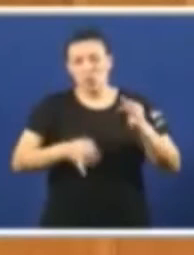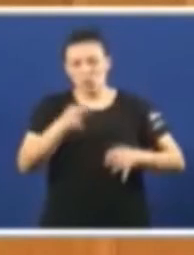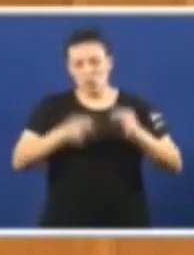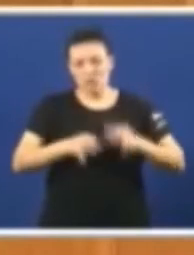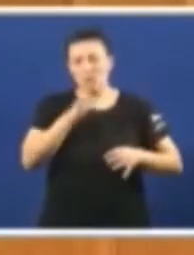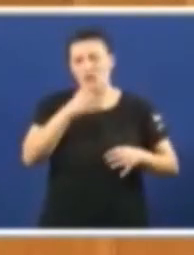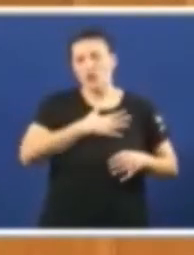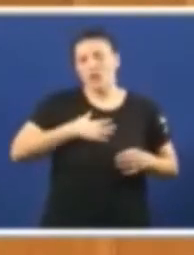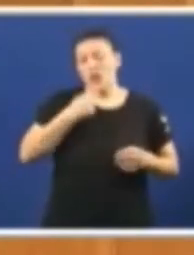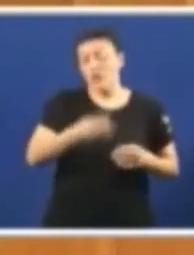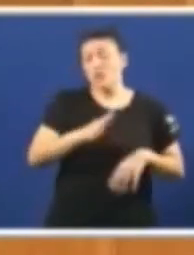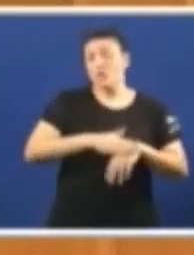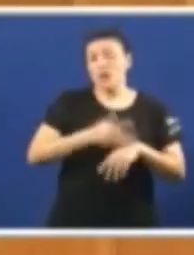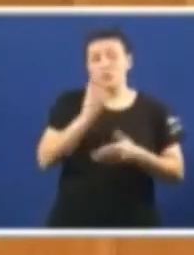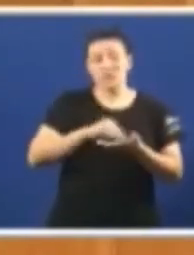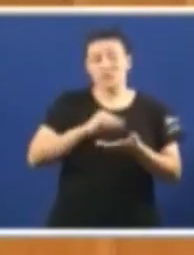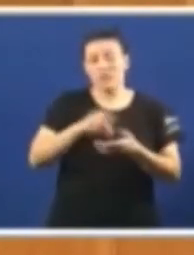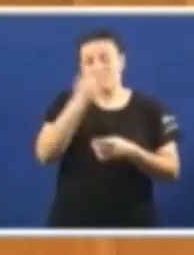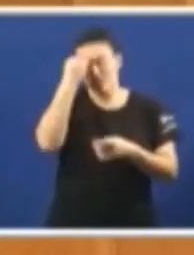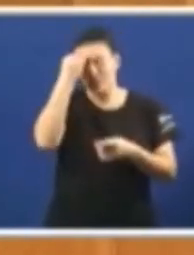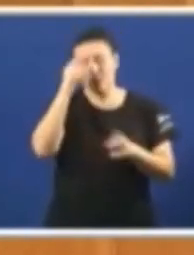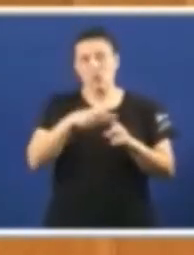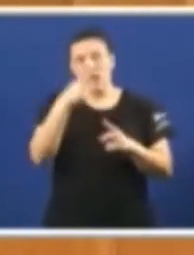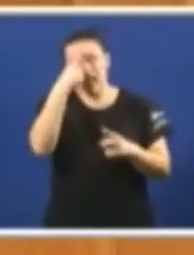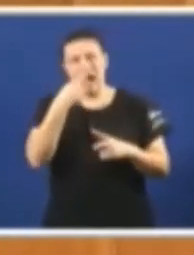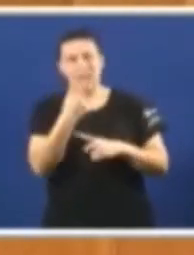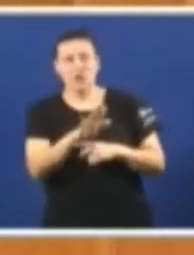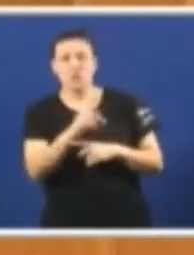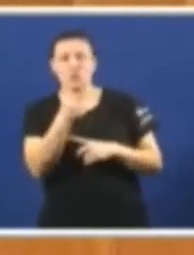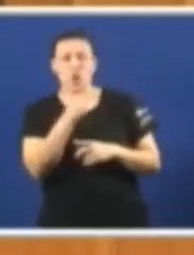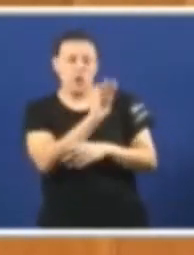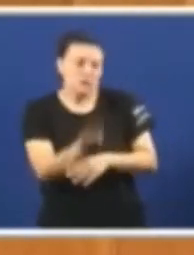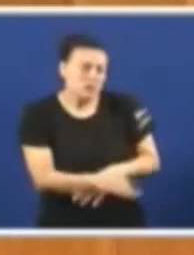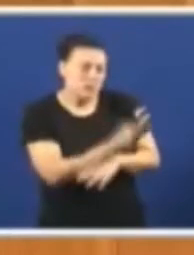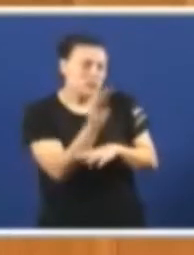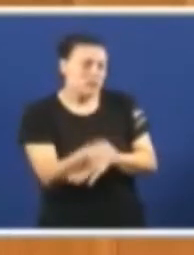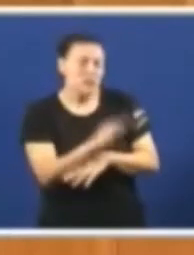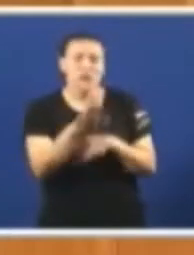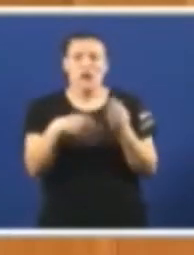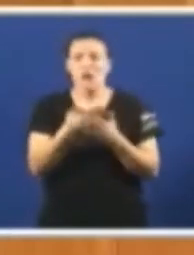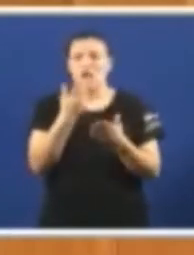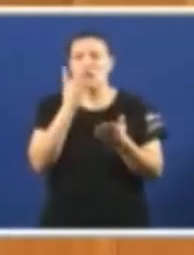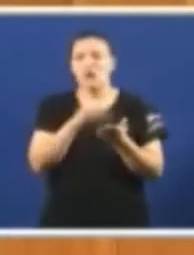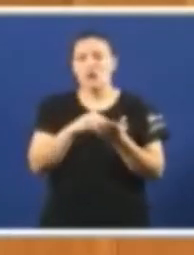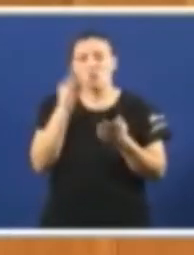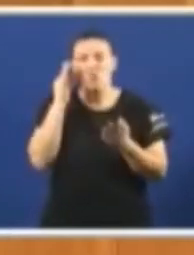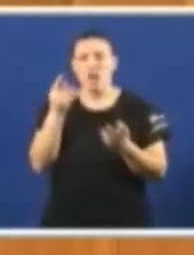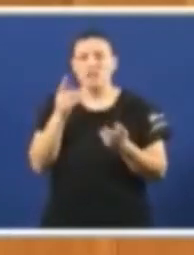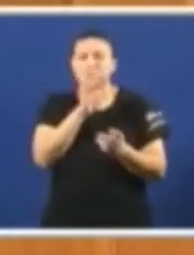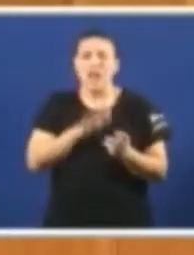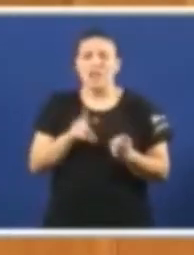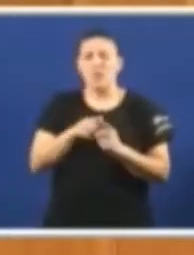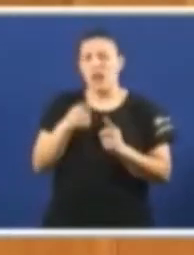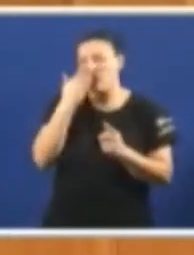mencionálo porque moitas veces penso que se ten unha actitude excesivamente paternalista incluso condescendiente que as mulleres afirmando que as mulleres